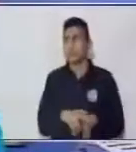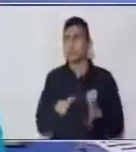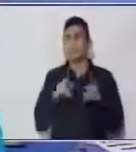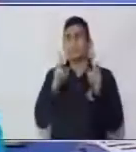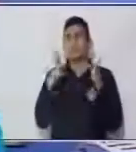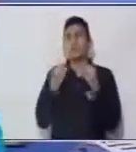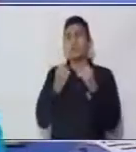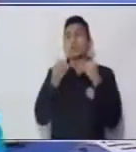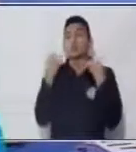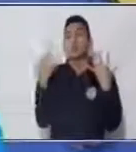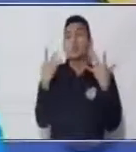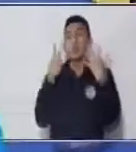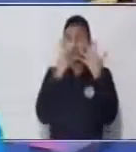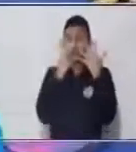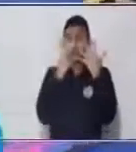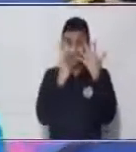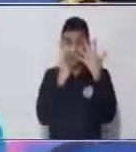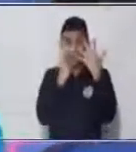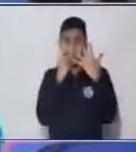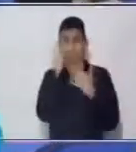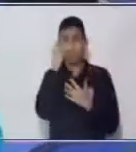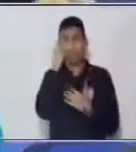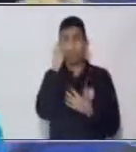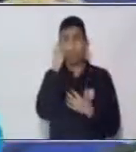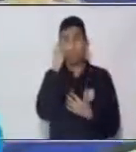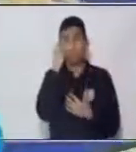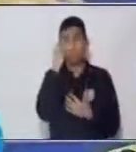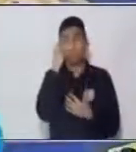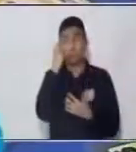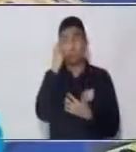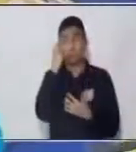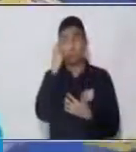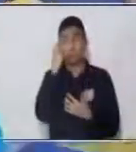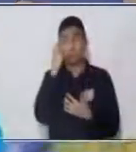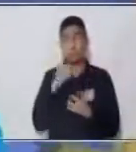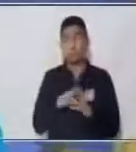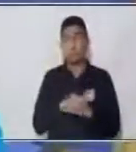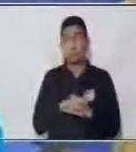Seis Uno, dos, tres